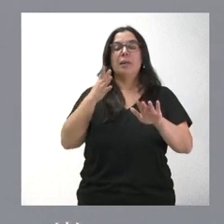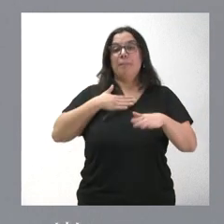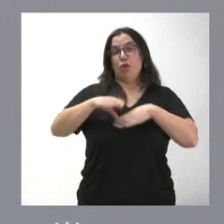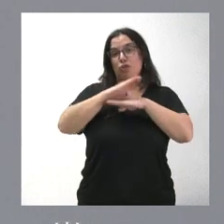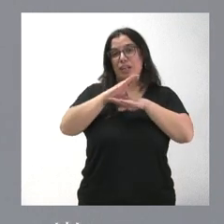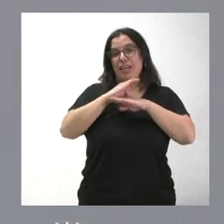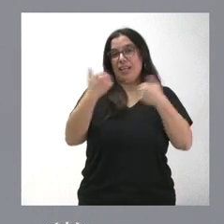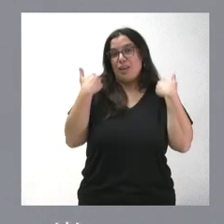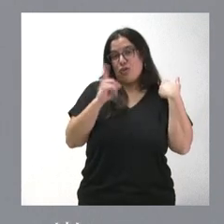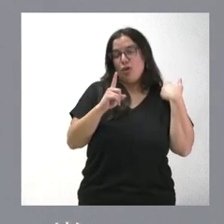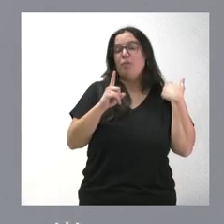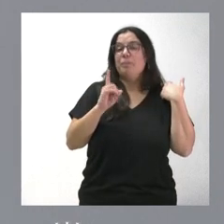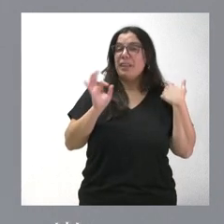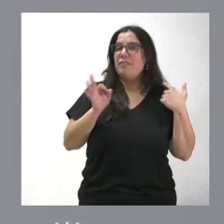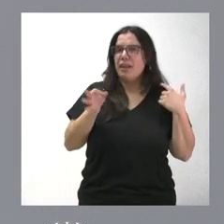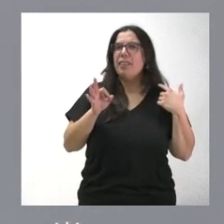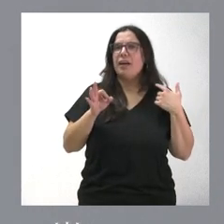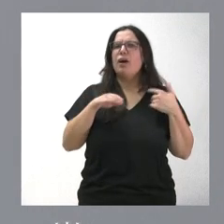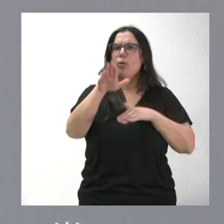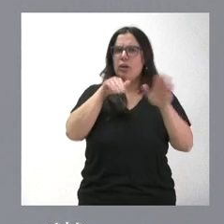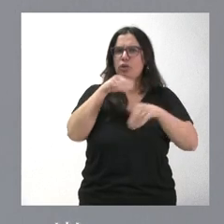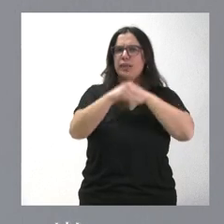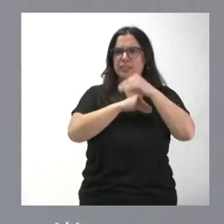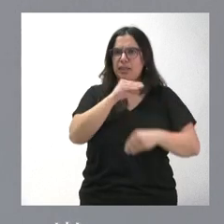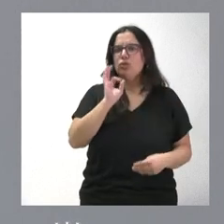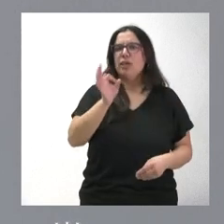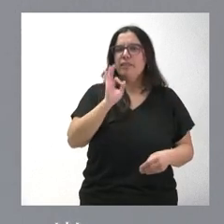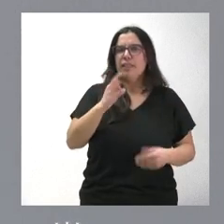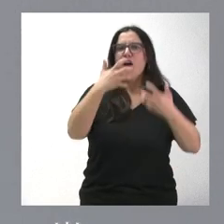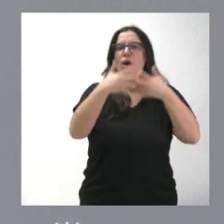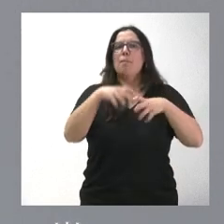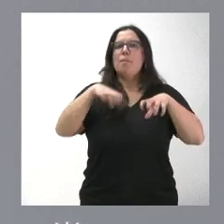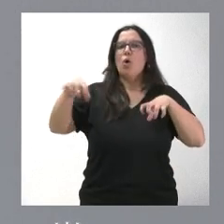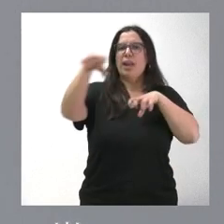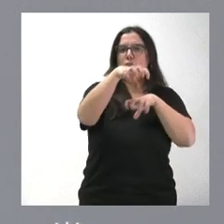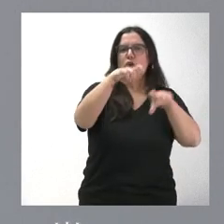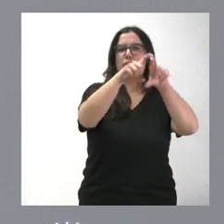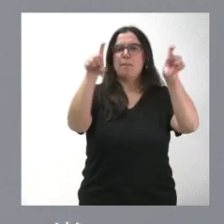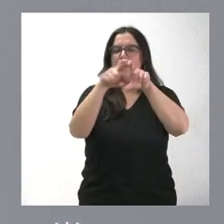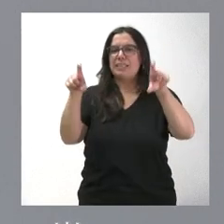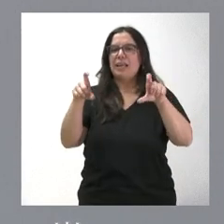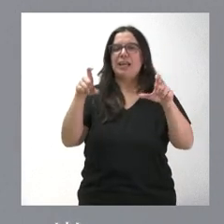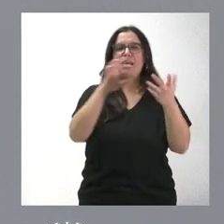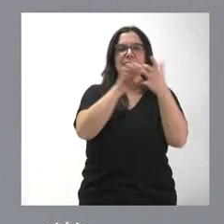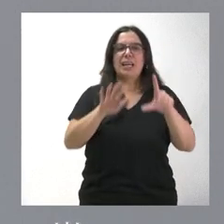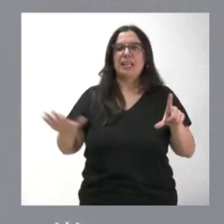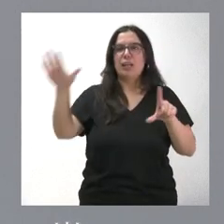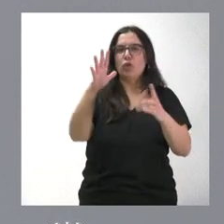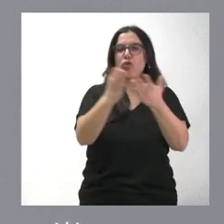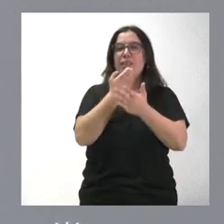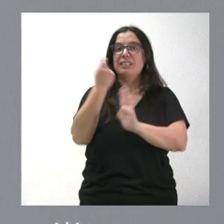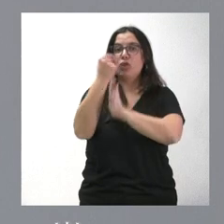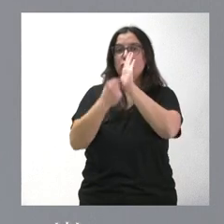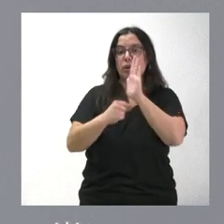dirijo. Sí que es verdad que se ha hecho la convocatoria y sí que es verdad que todos los polígonos empresariales de Castilla y León que han cumplido las condiciones